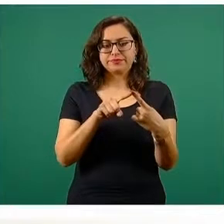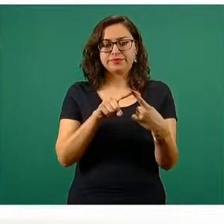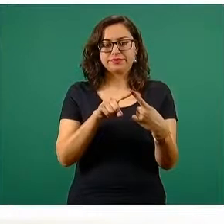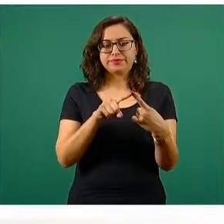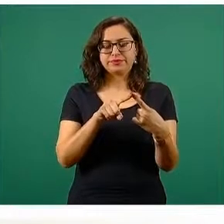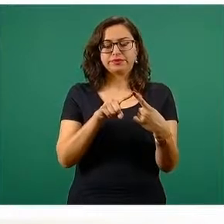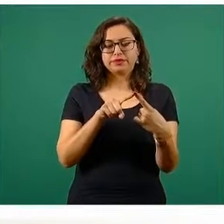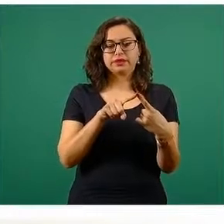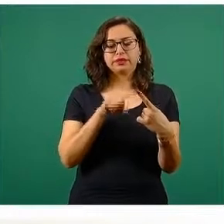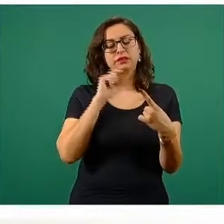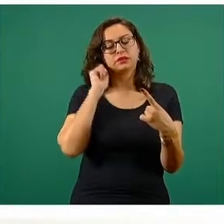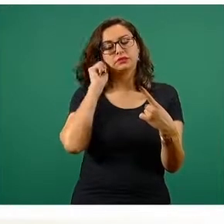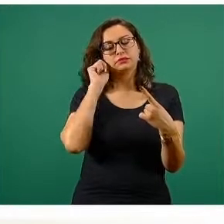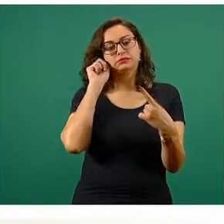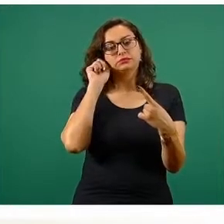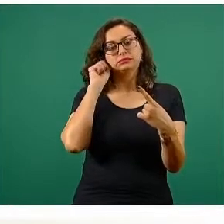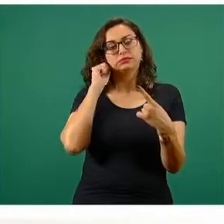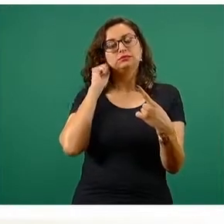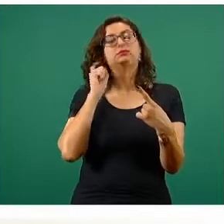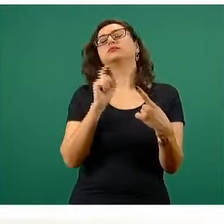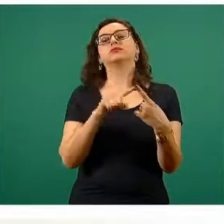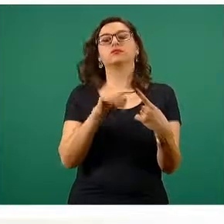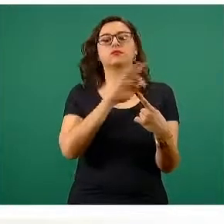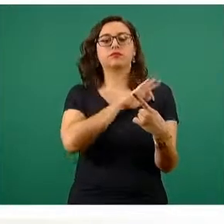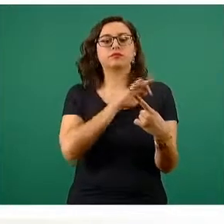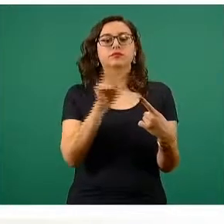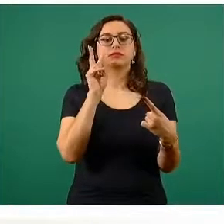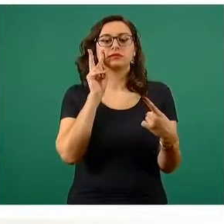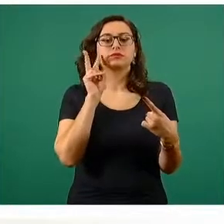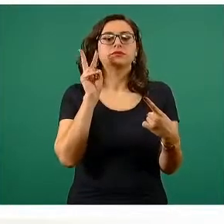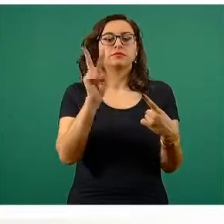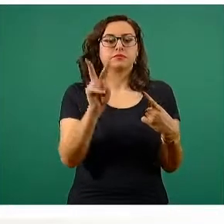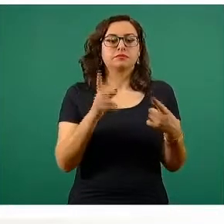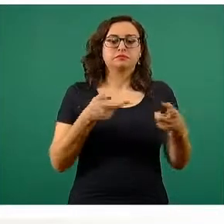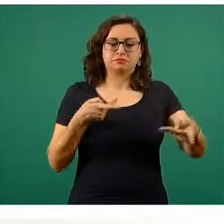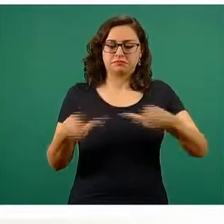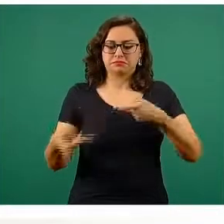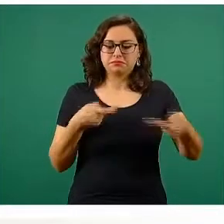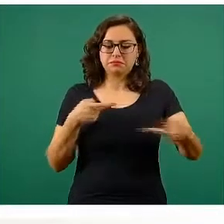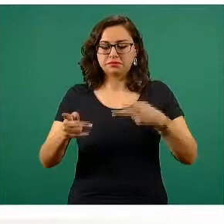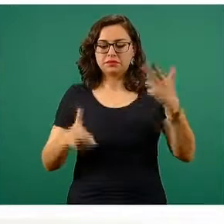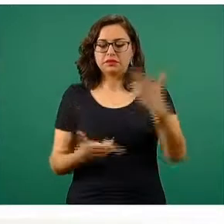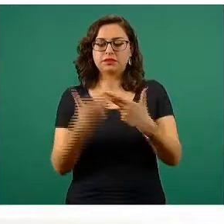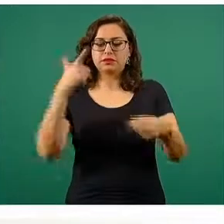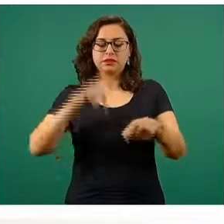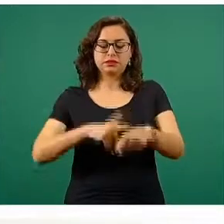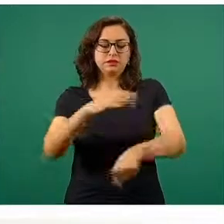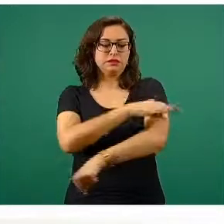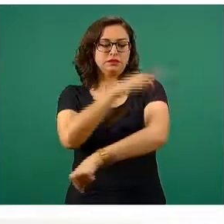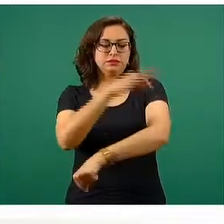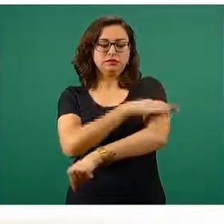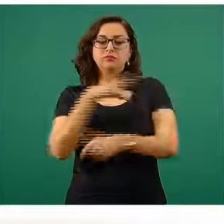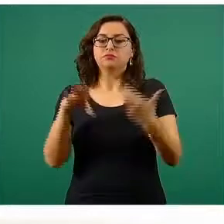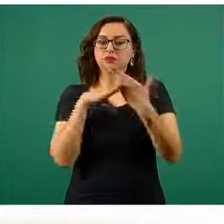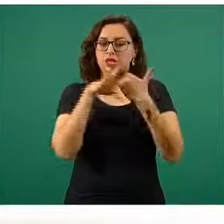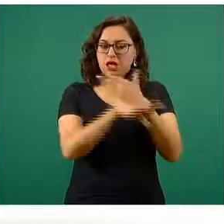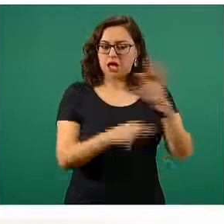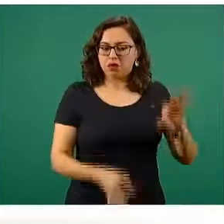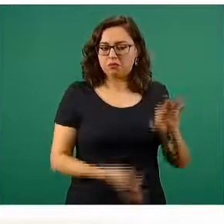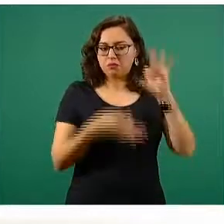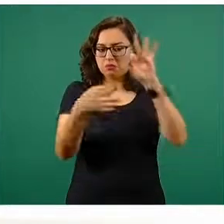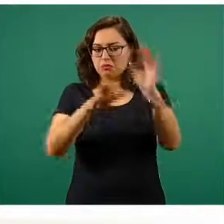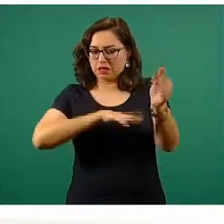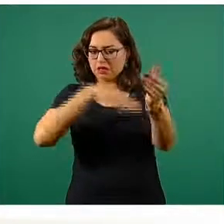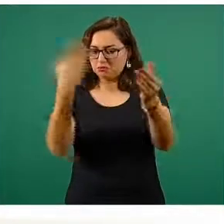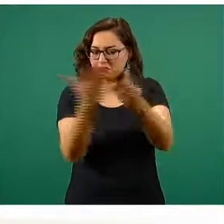que pueden ver en el documento de la Política Nacional de Vacunación contra el Virus SARS-CoV-2 para la Prevención de la